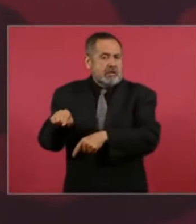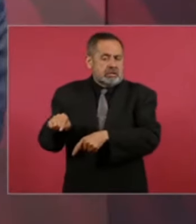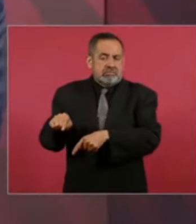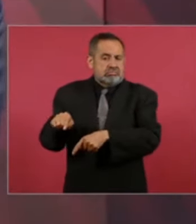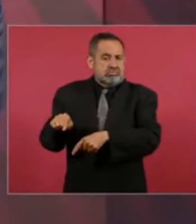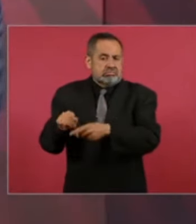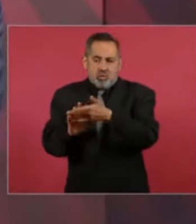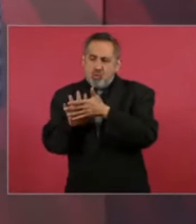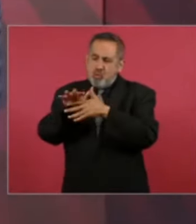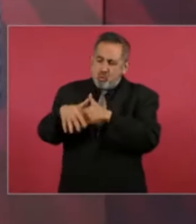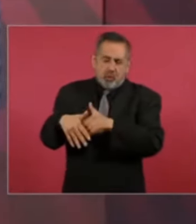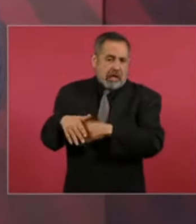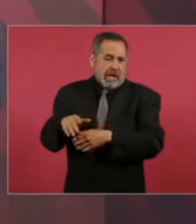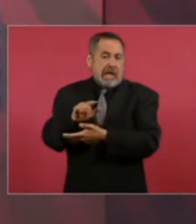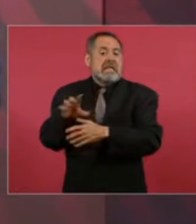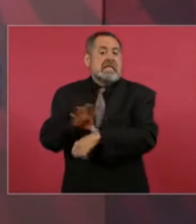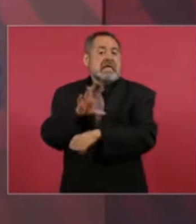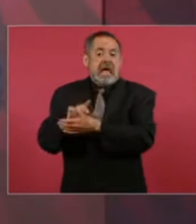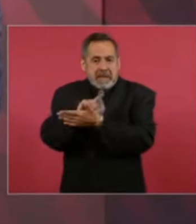limpia barata